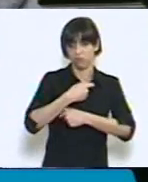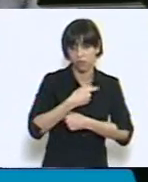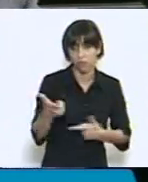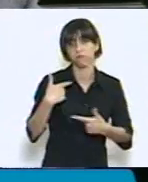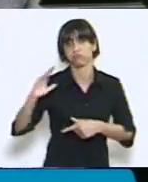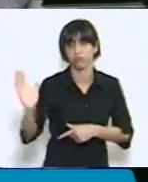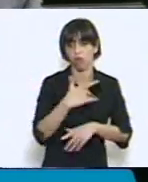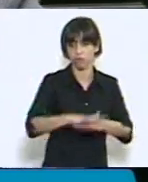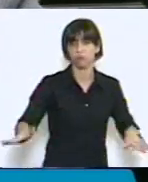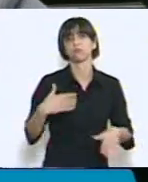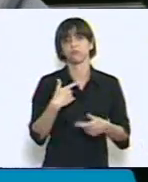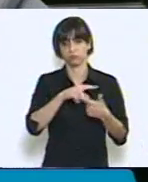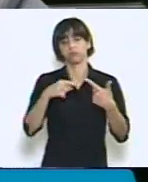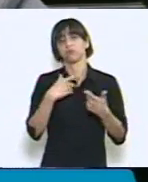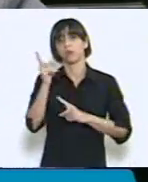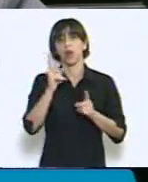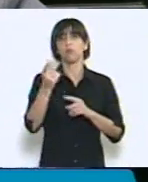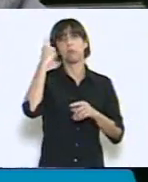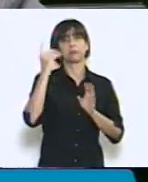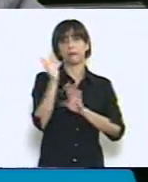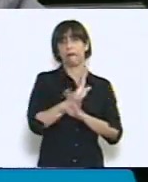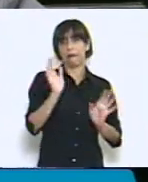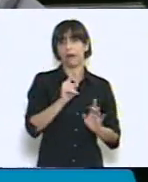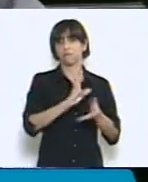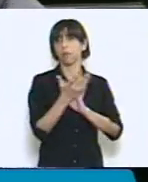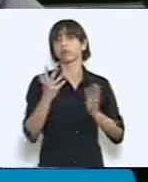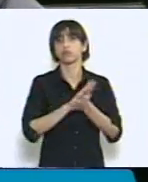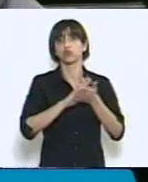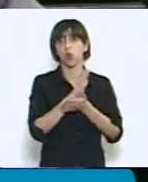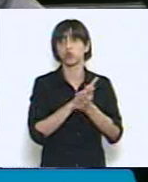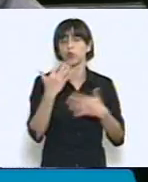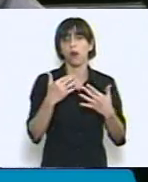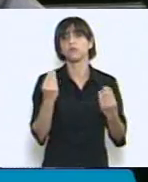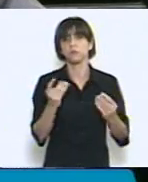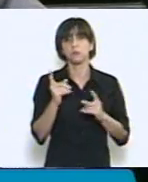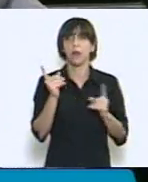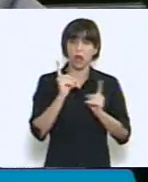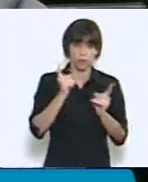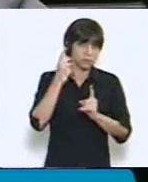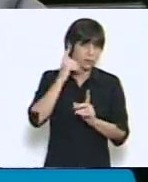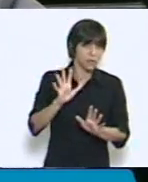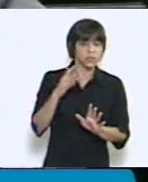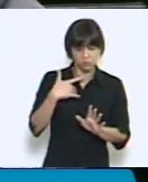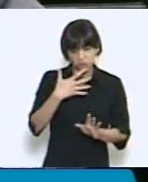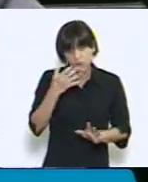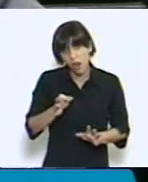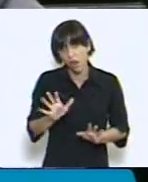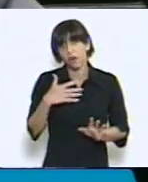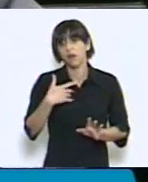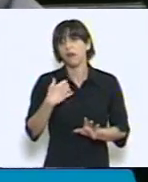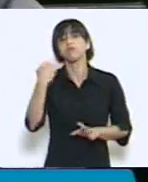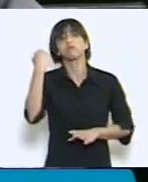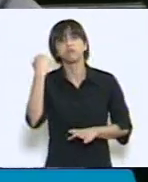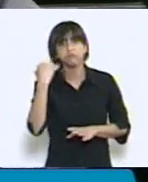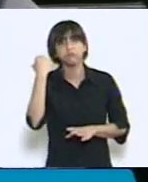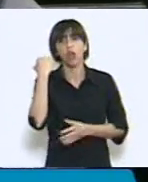distintas, una es que pensaban que el mercado lo resolvía todo, pero que cuando hay que ajustar la economía siempre estos